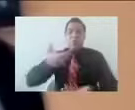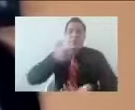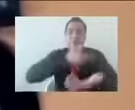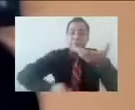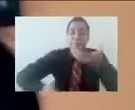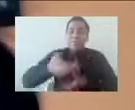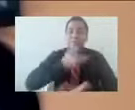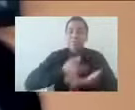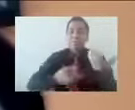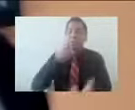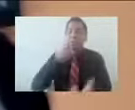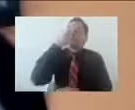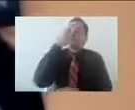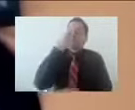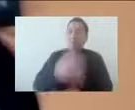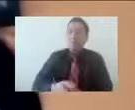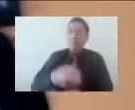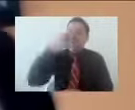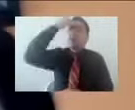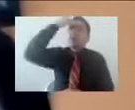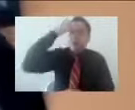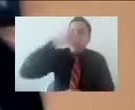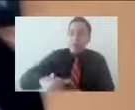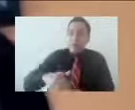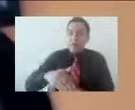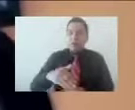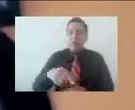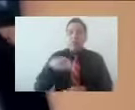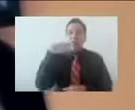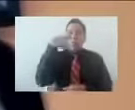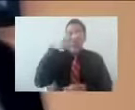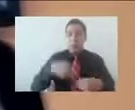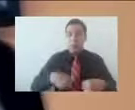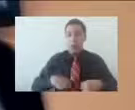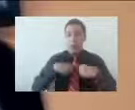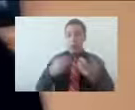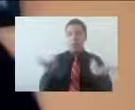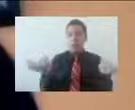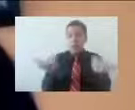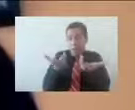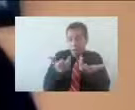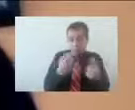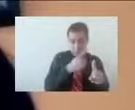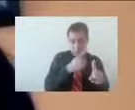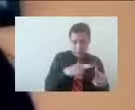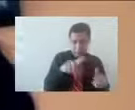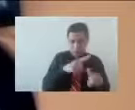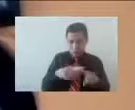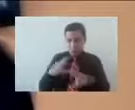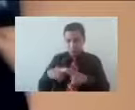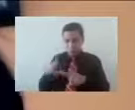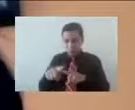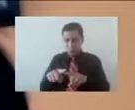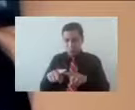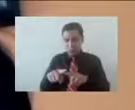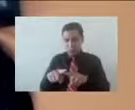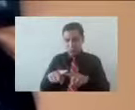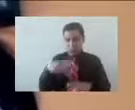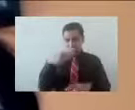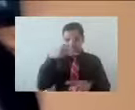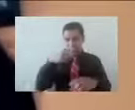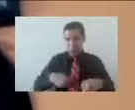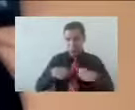esto nos permite saber que la manera en como estamos viviendo, en la aquí y en la ahora, va a estar influido, no determinado